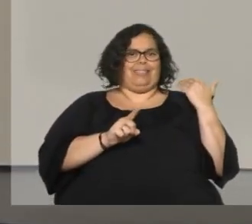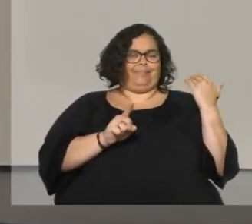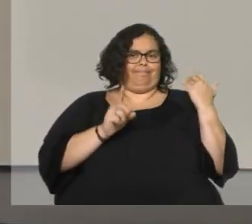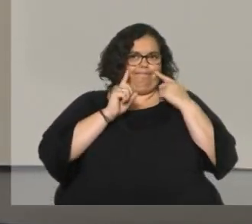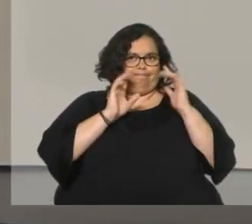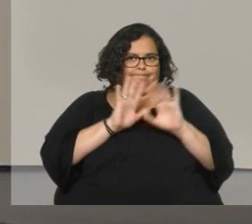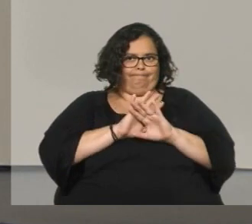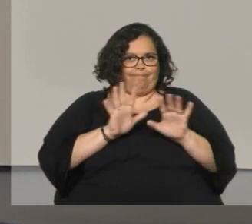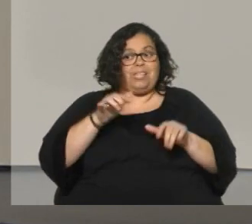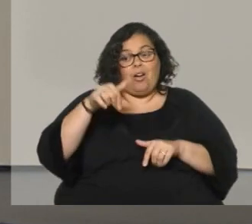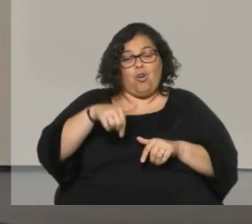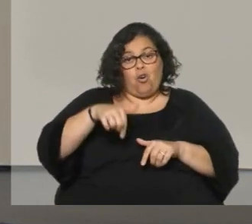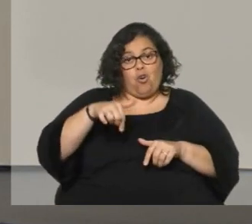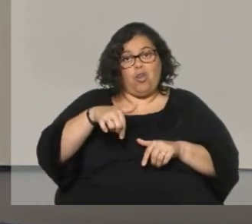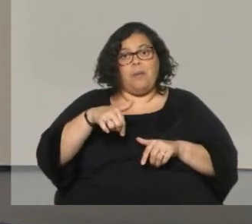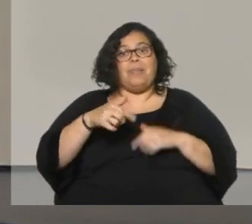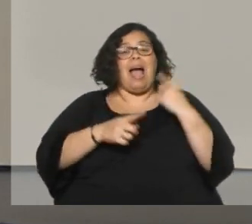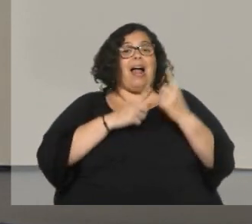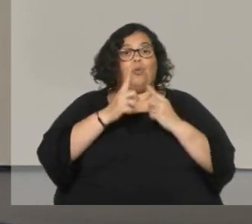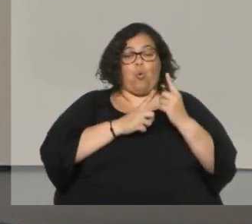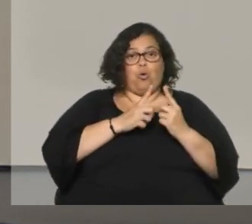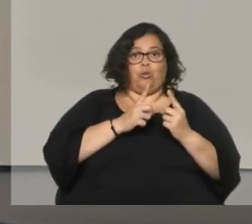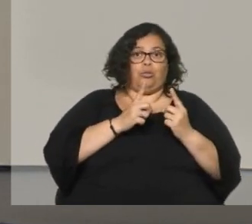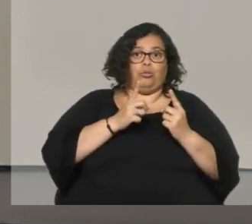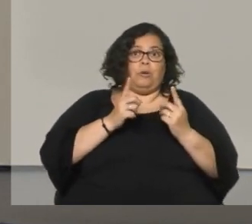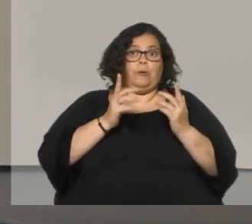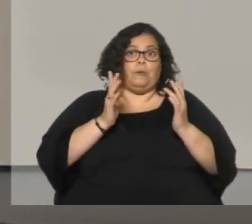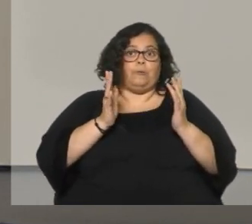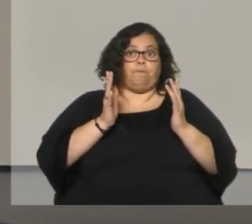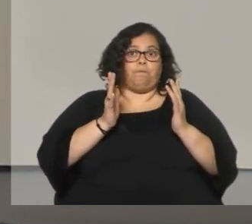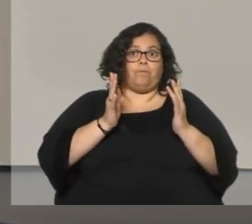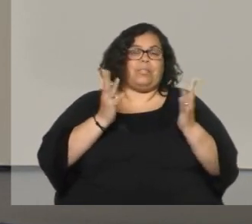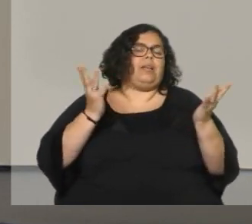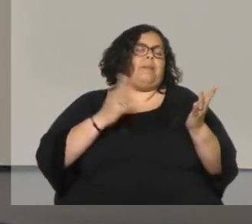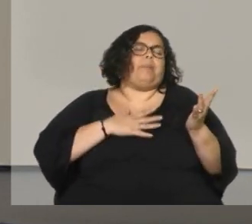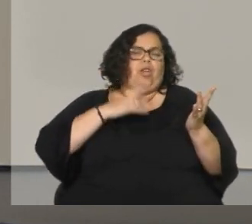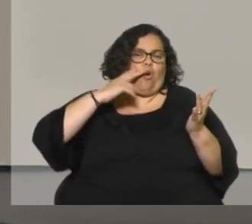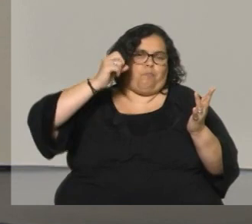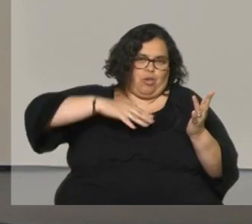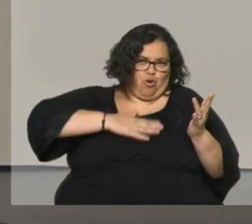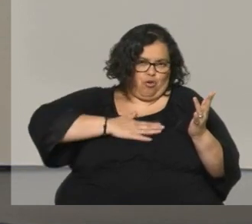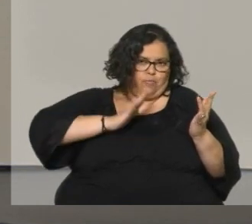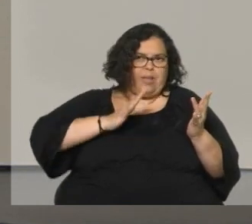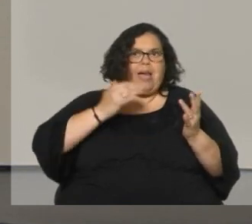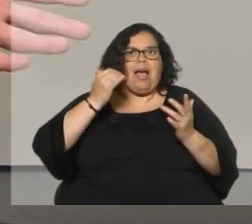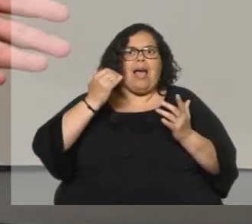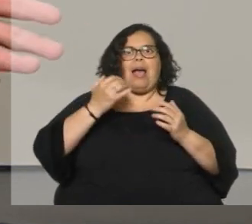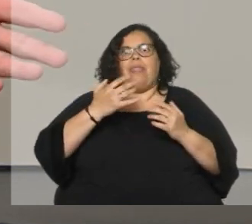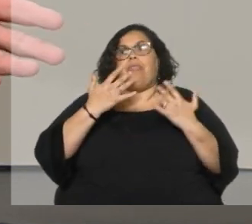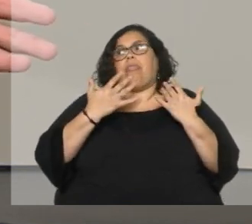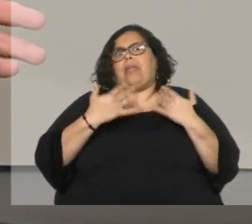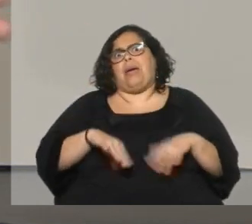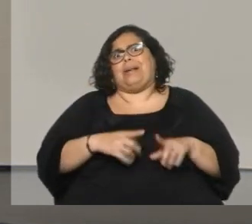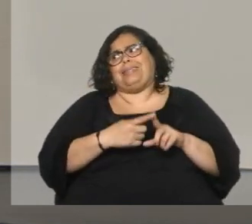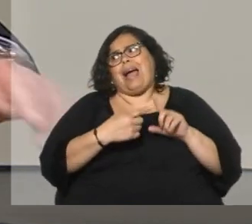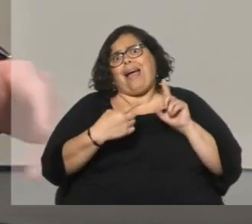otras cosas hoy tienen en algunos casos si me permiten es una opinión personal, hasta una duración desmesurada